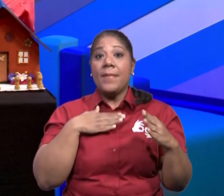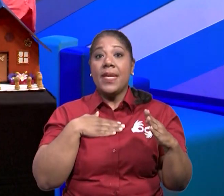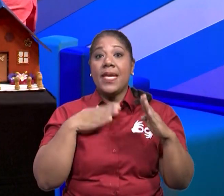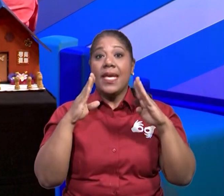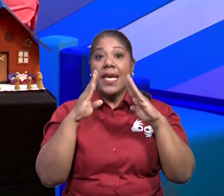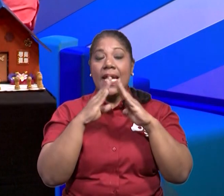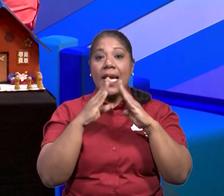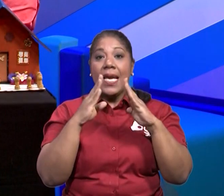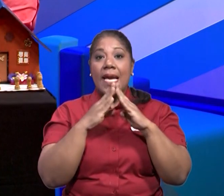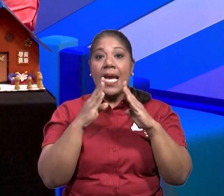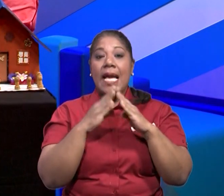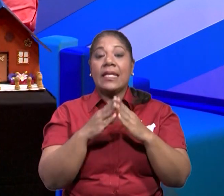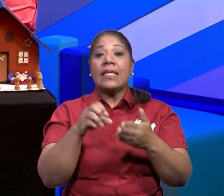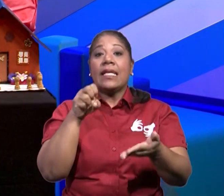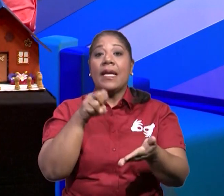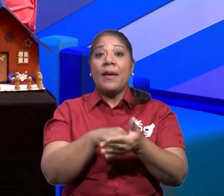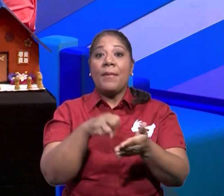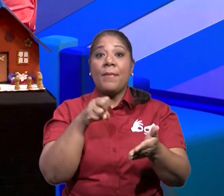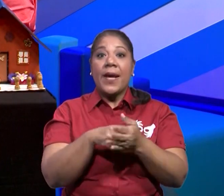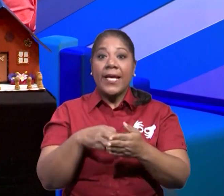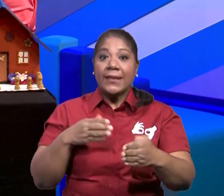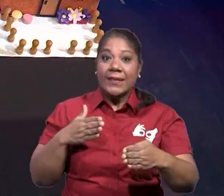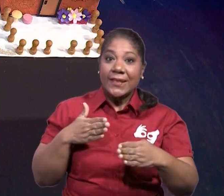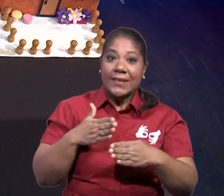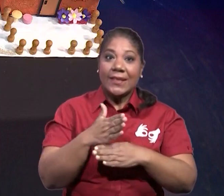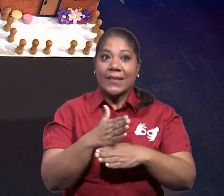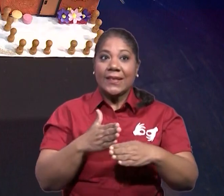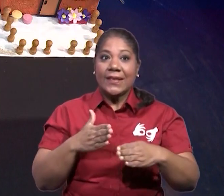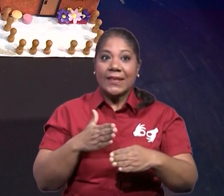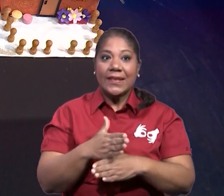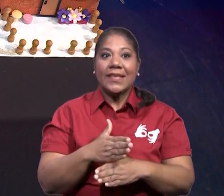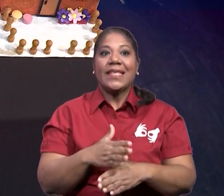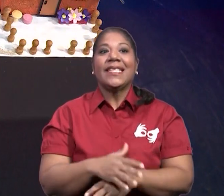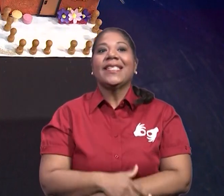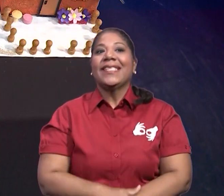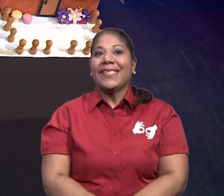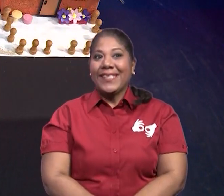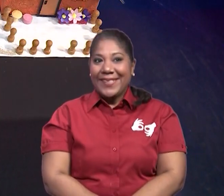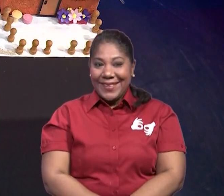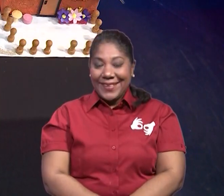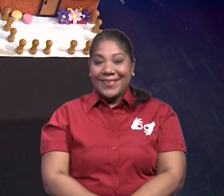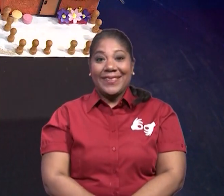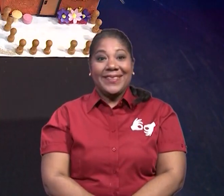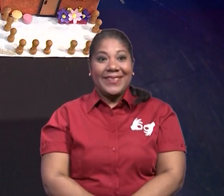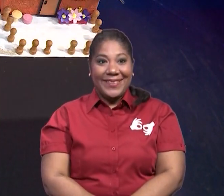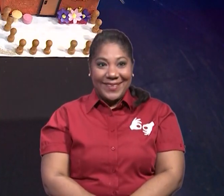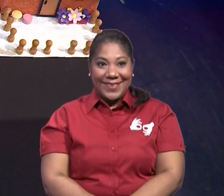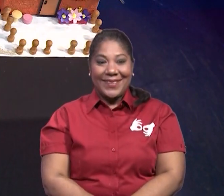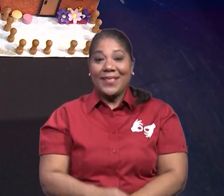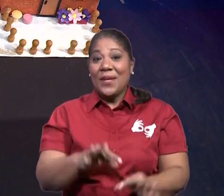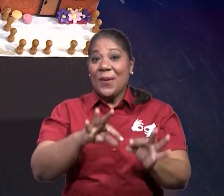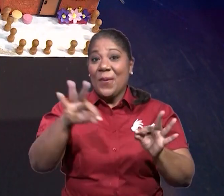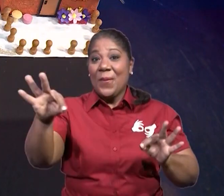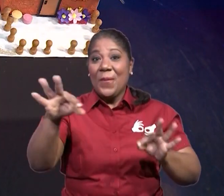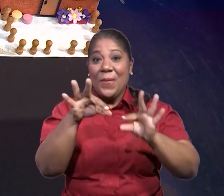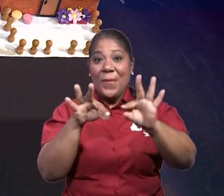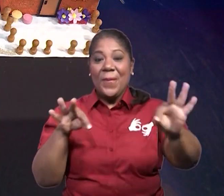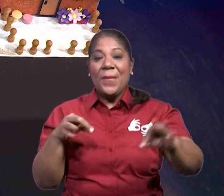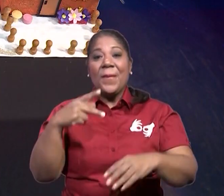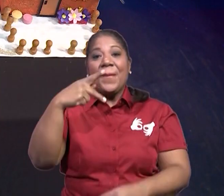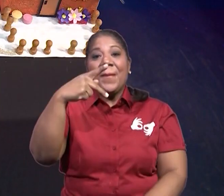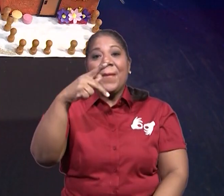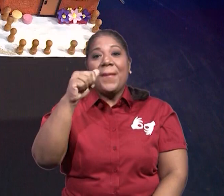casa es de madera. Aquí está la casa de madera y la madera que está abajo y colocan el